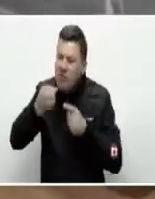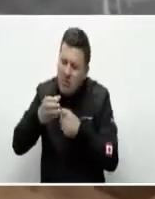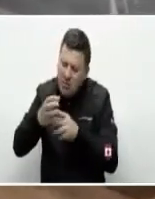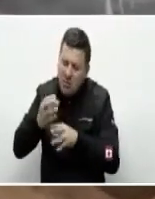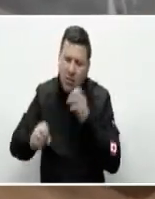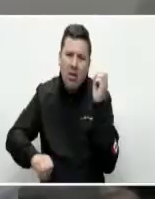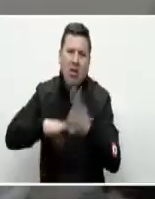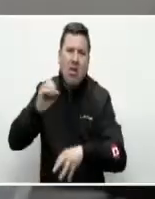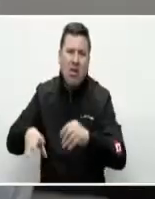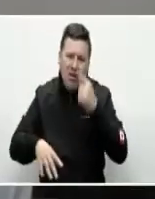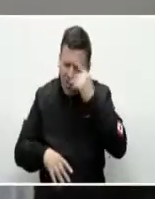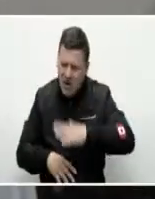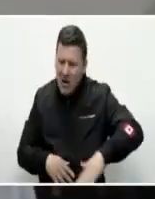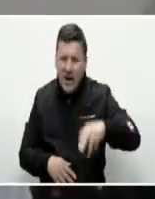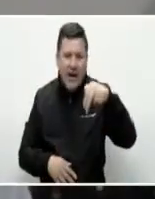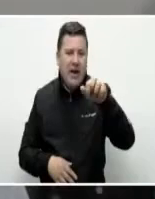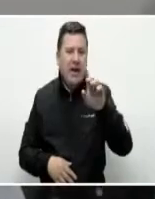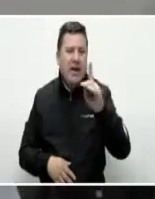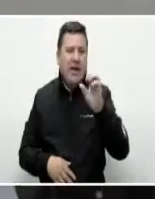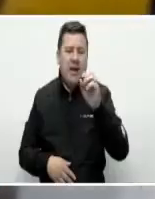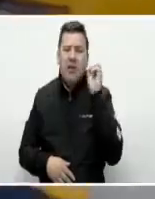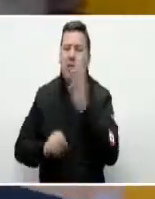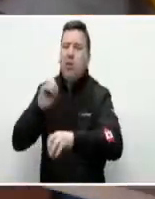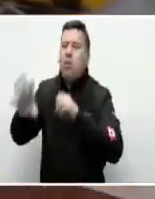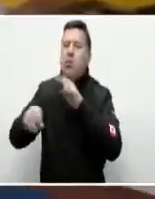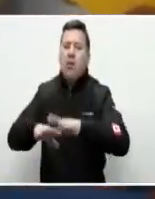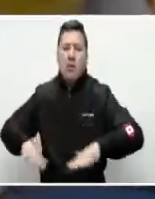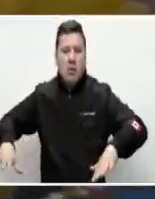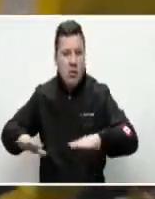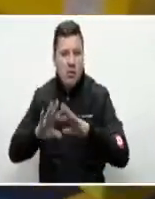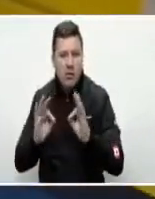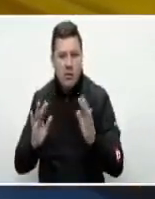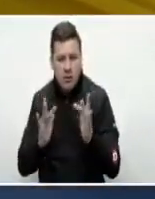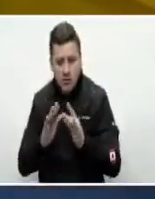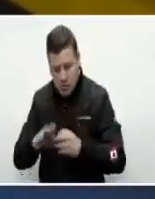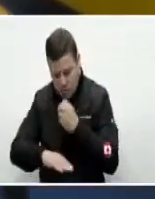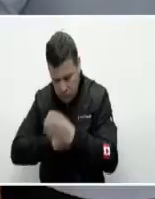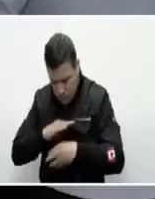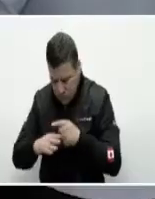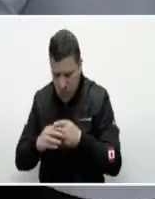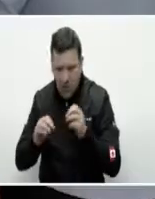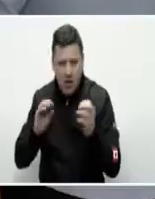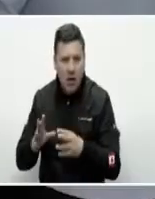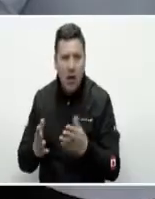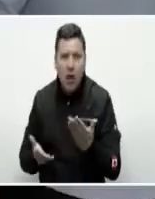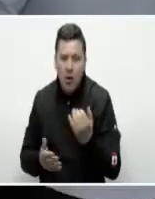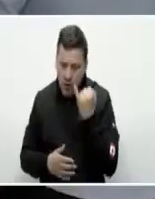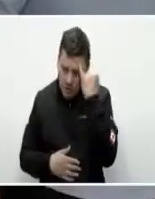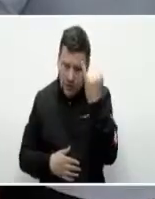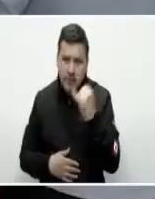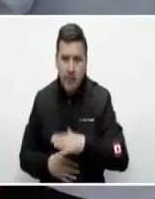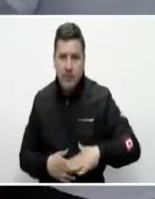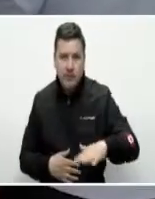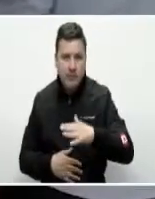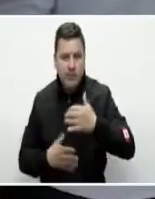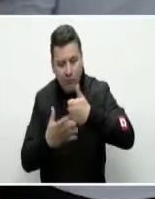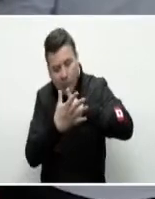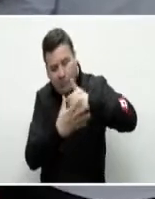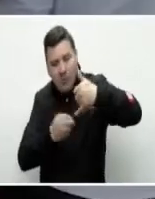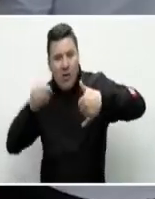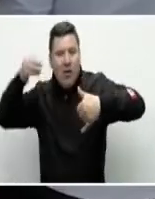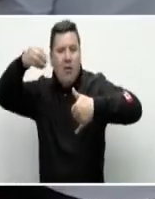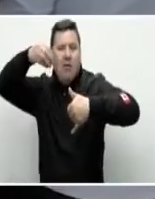que inundan las calles de Inirida en madera plástica que contribuyan al uso adecuado de este residuo sólido. Inirida por su ubicación geográfica